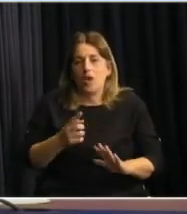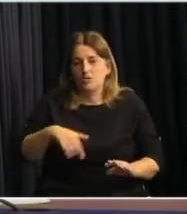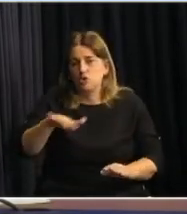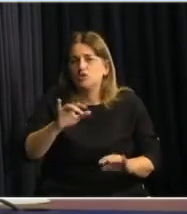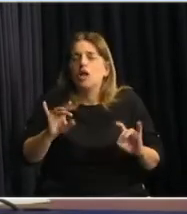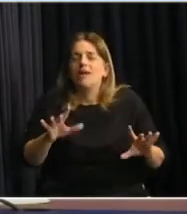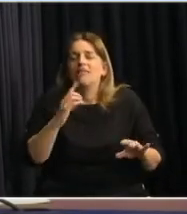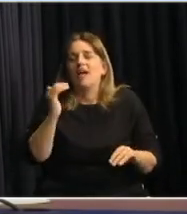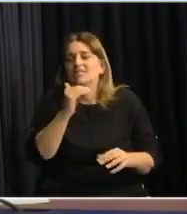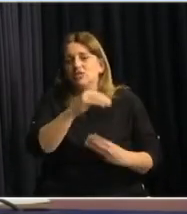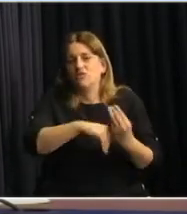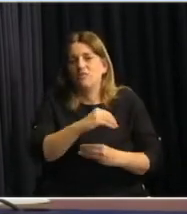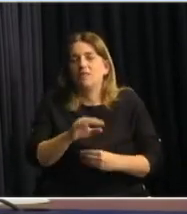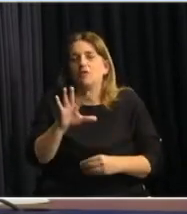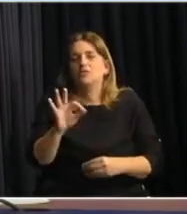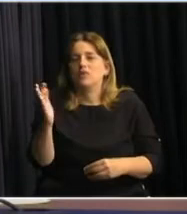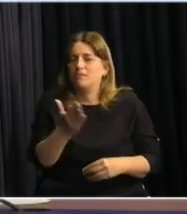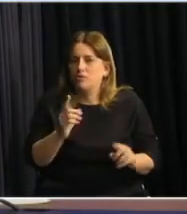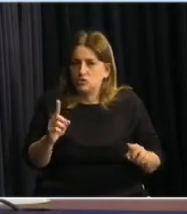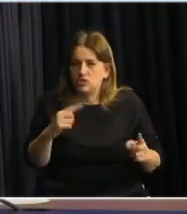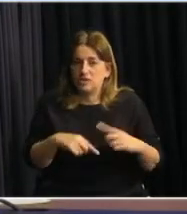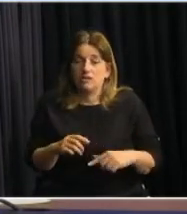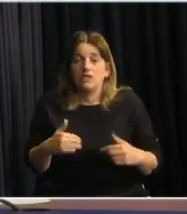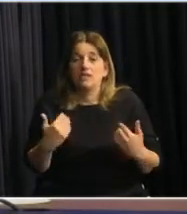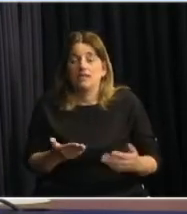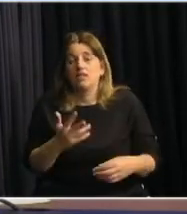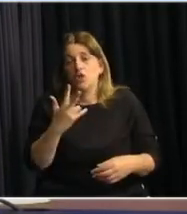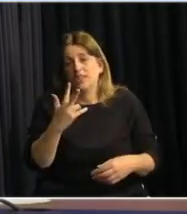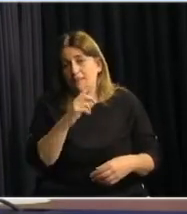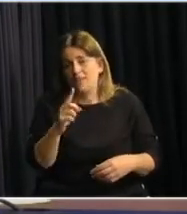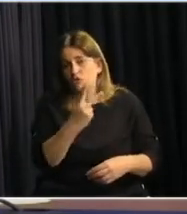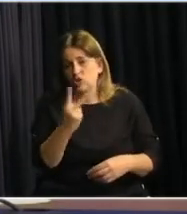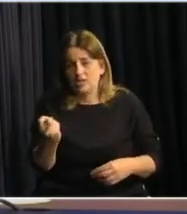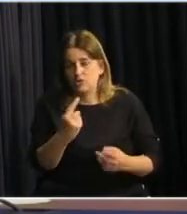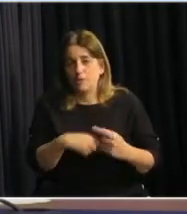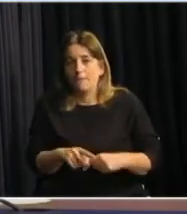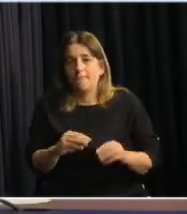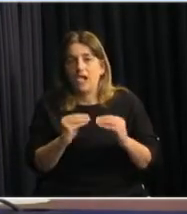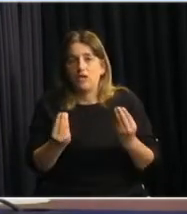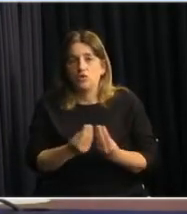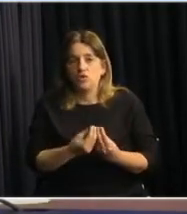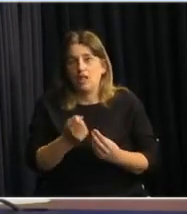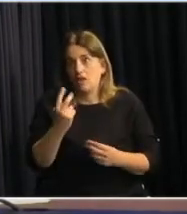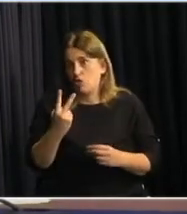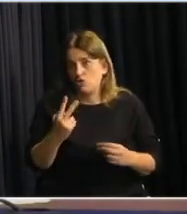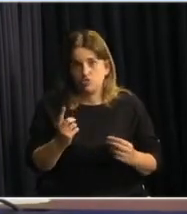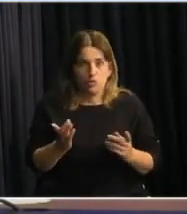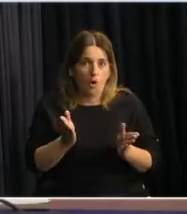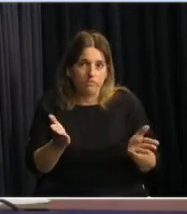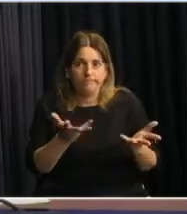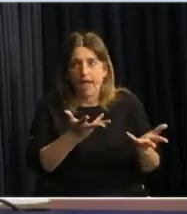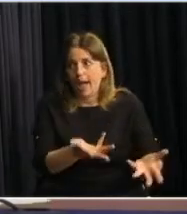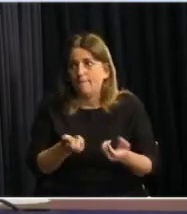pero con el 50% de recargo está recibiendo 3.200 pesos, eso serían como dos extremos de apoyo